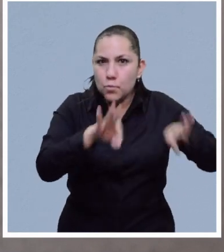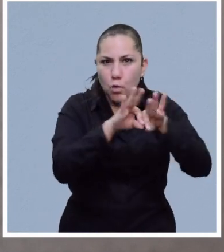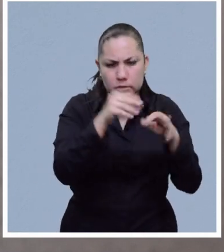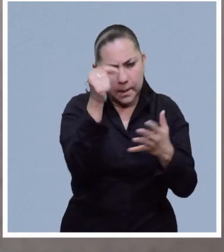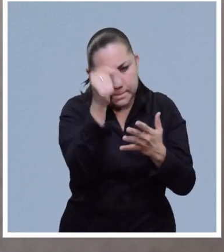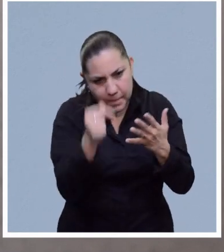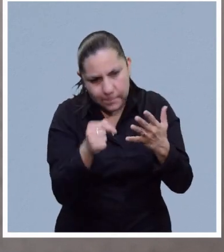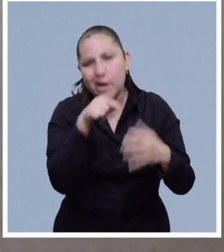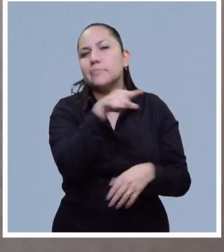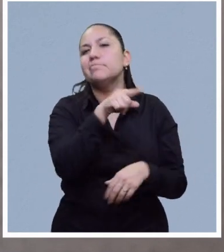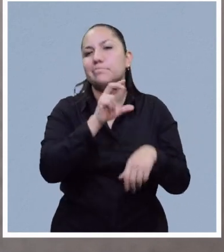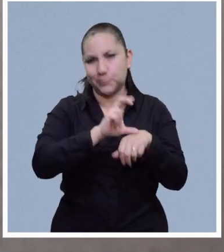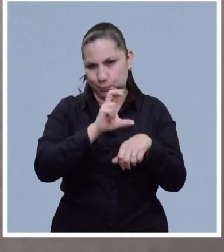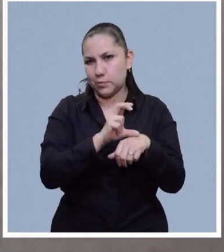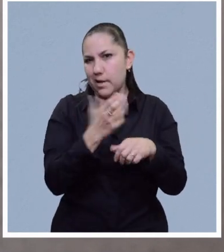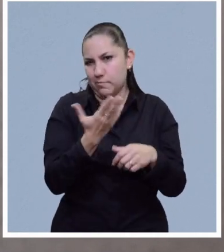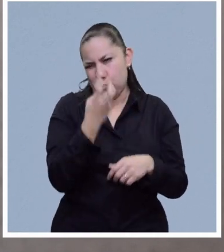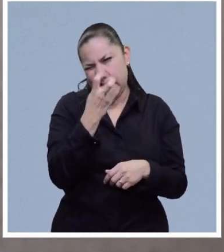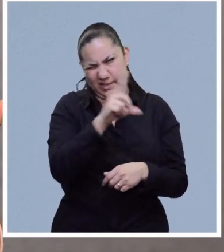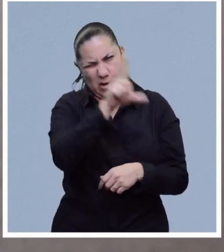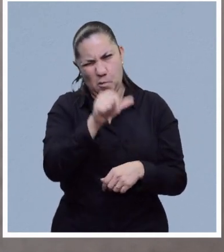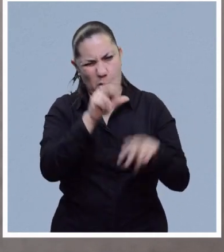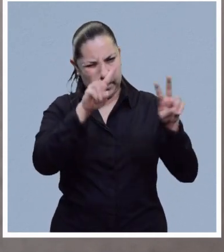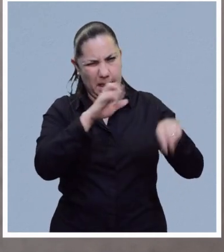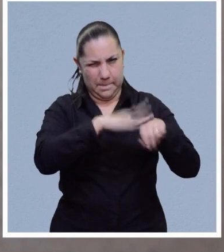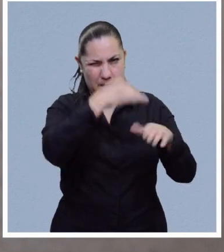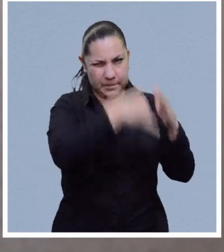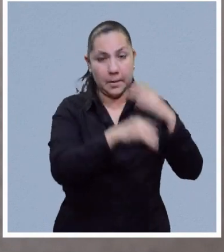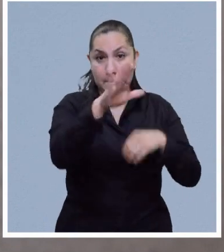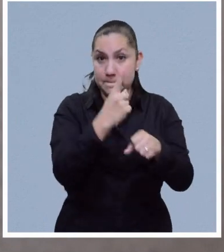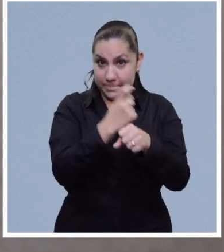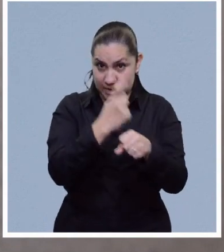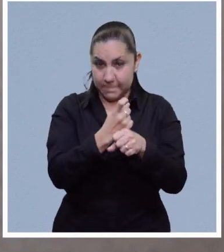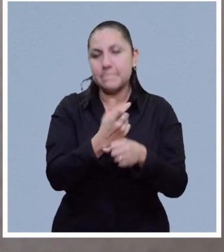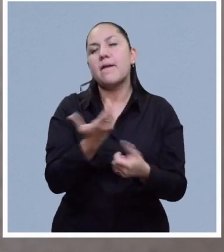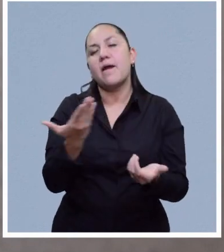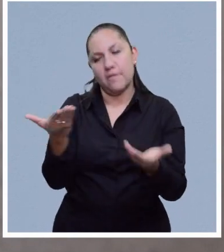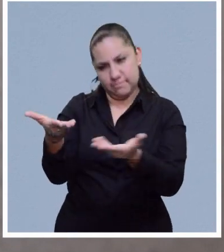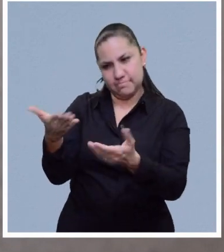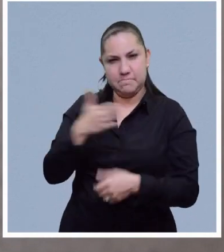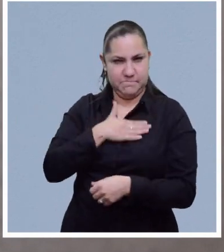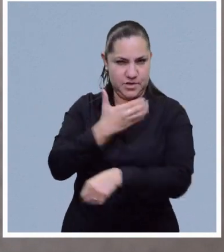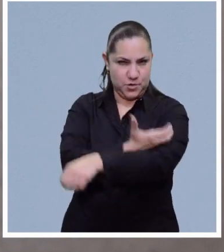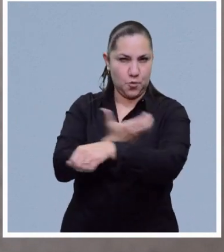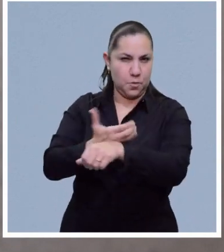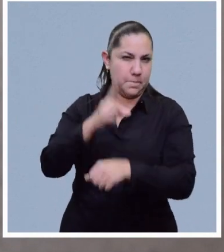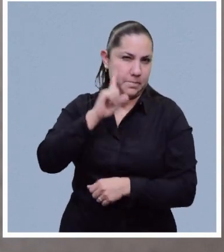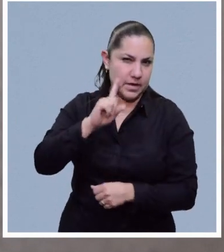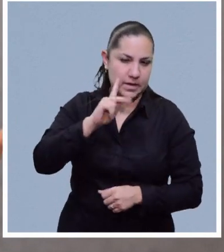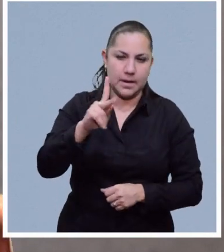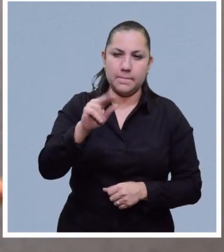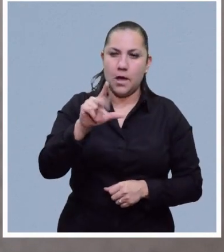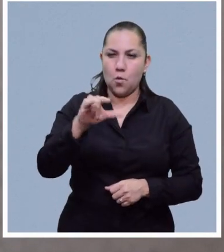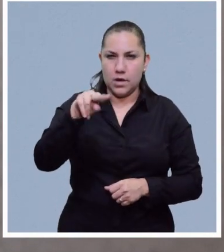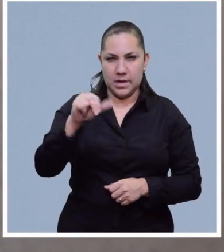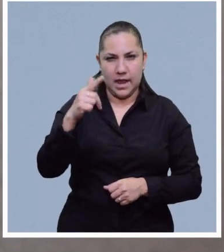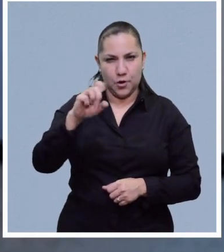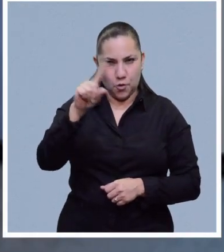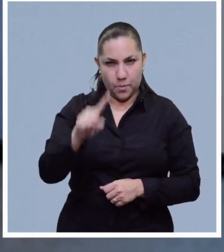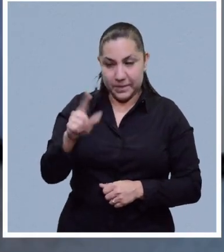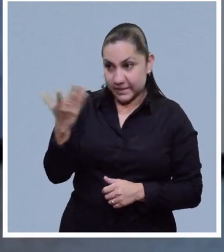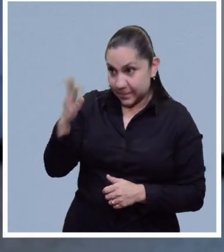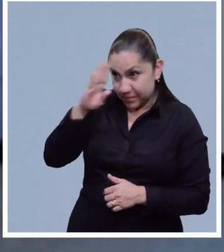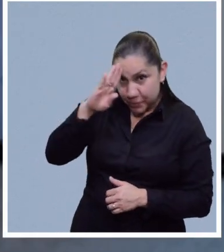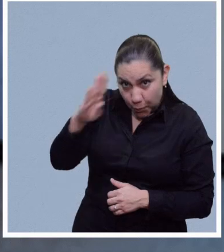mexicanos, así que hoy vamos a estar tocando este tema. Pero antes de entrar a todo el contenido que tenemos preparado para ustedes, quiero saludar con mucho gusto a mi compañera